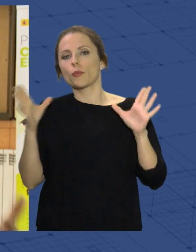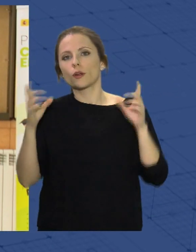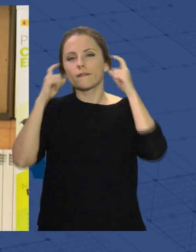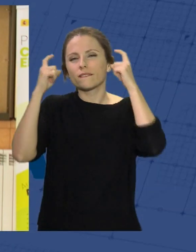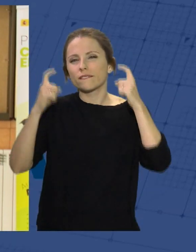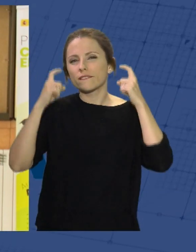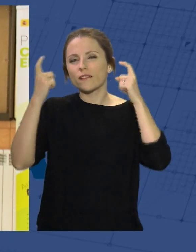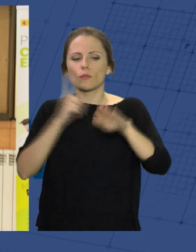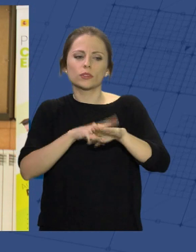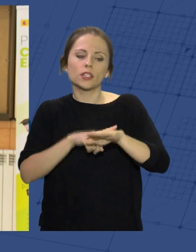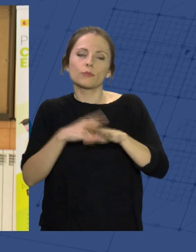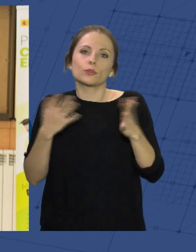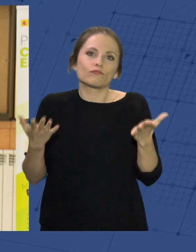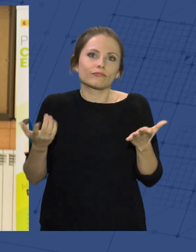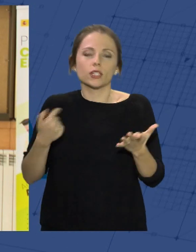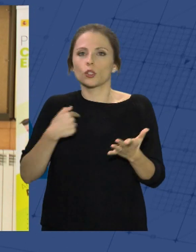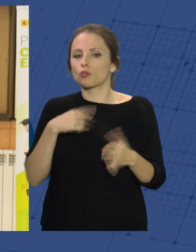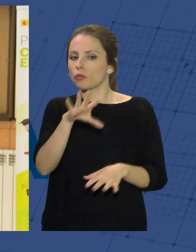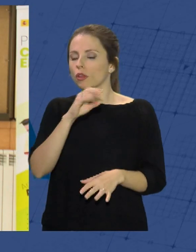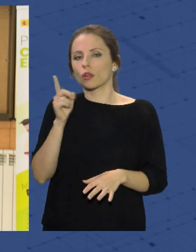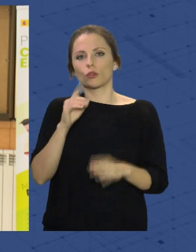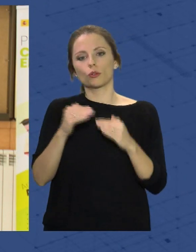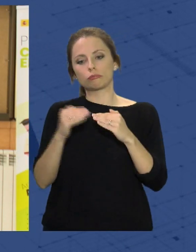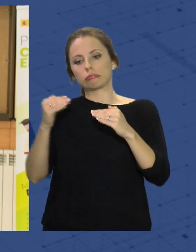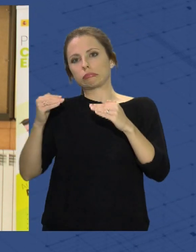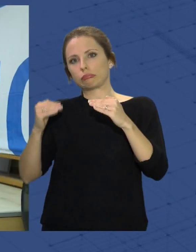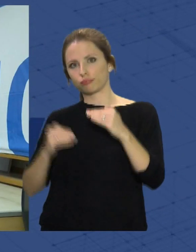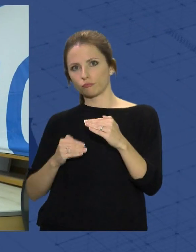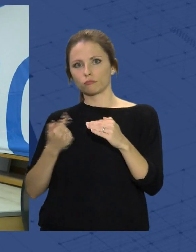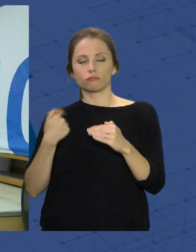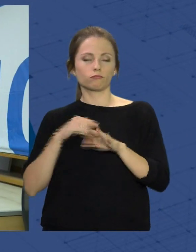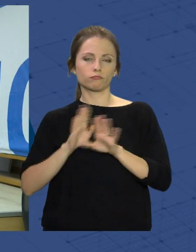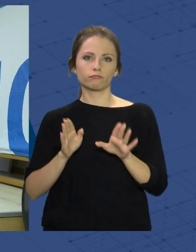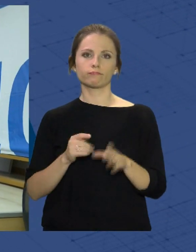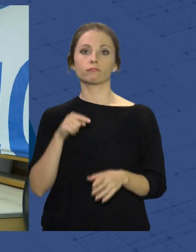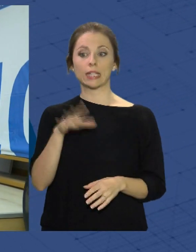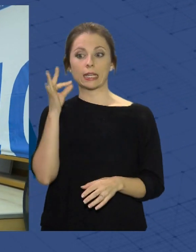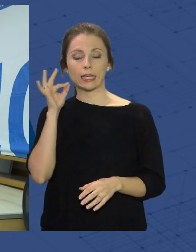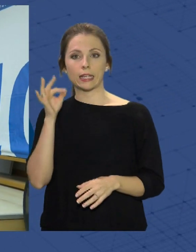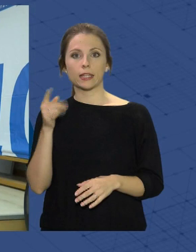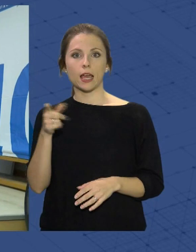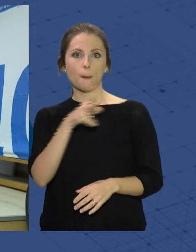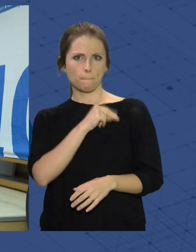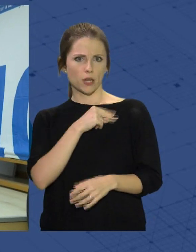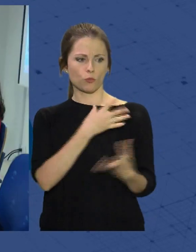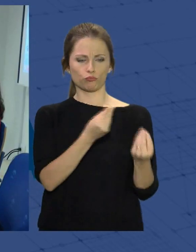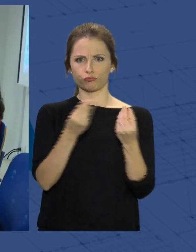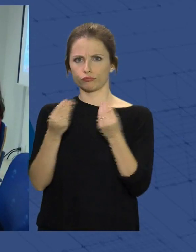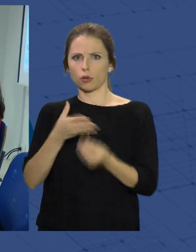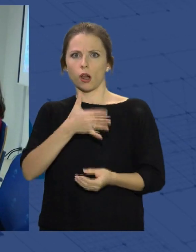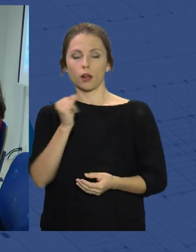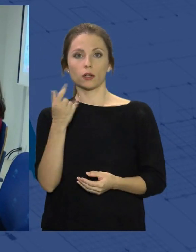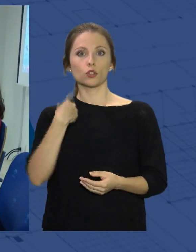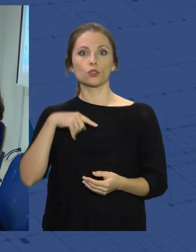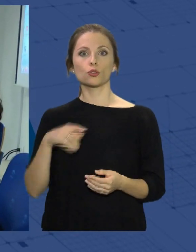requiere mucho tiempo y he decidido dar un pasito, por así decirlo, atrás. A Carmen Martín le avala su gran palmarés en el que encontramos